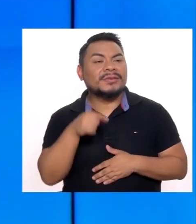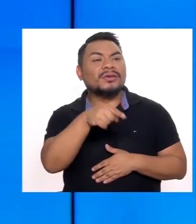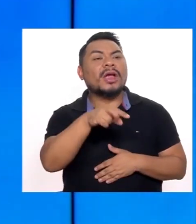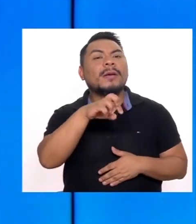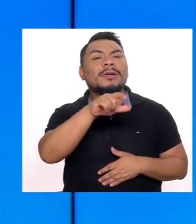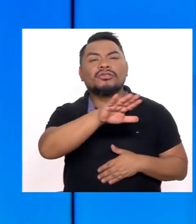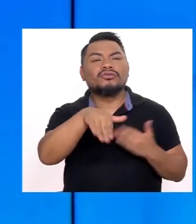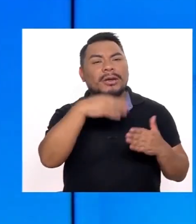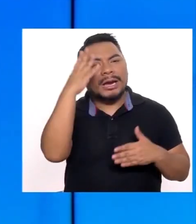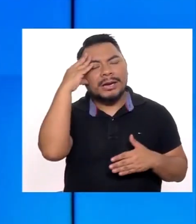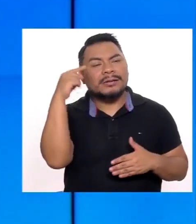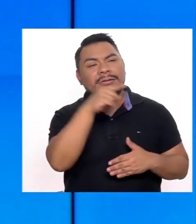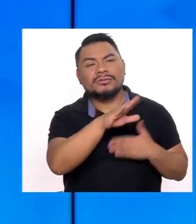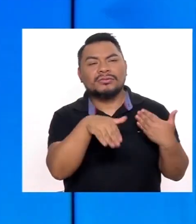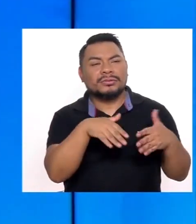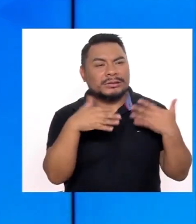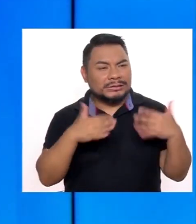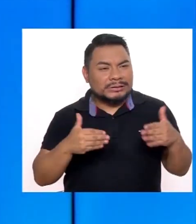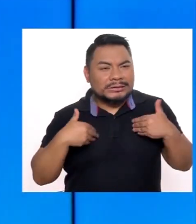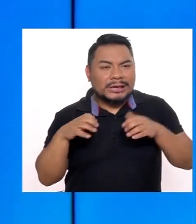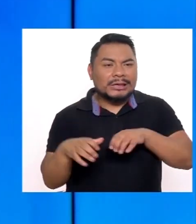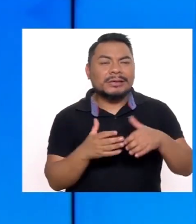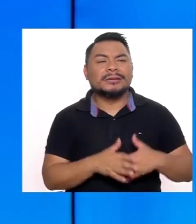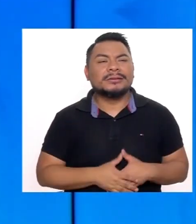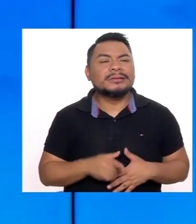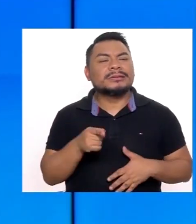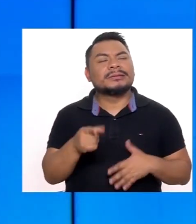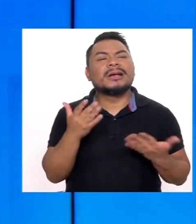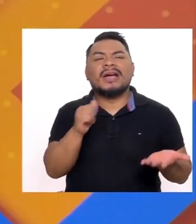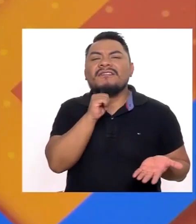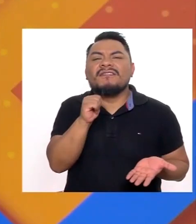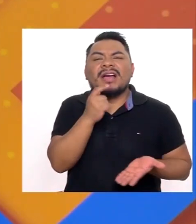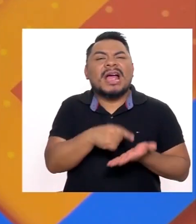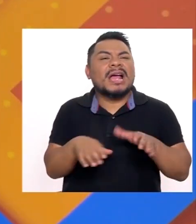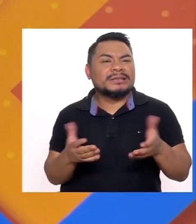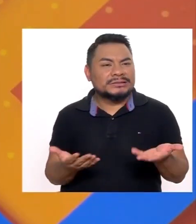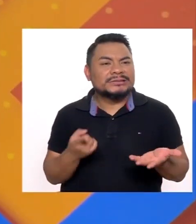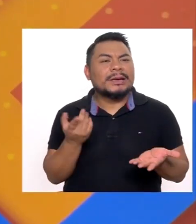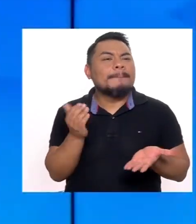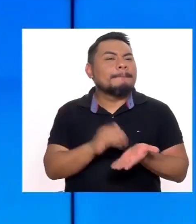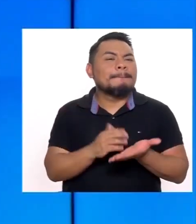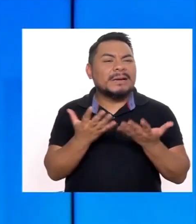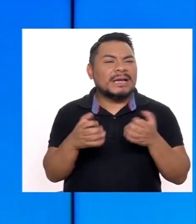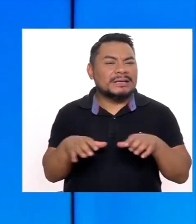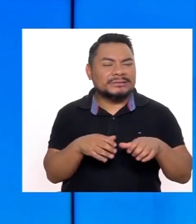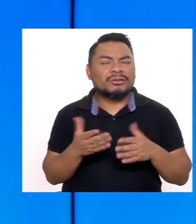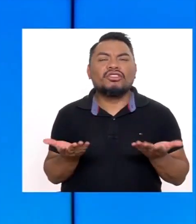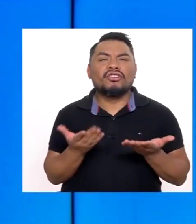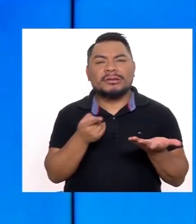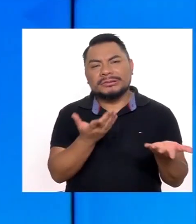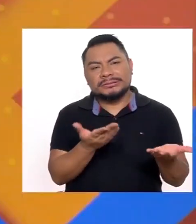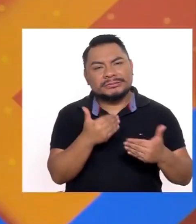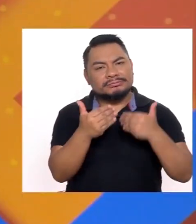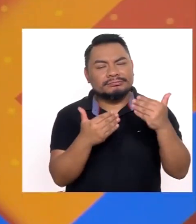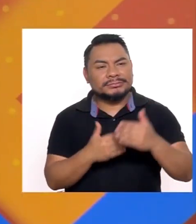toda la experiencia Que tienes Por todos los días Que has realizado ¿Qué te falta hacer? ¿Qué más quieres hacer? ¿Dónde quieres llegar?